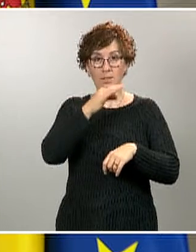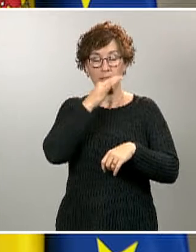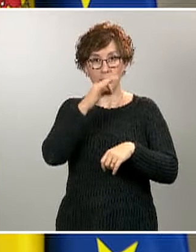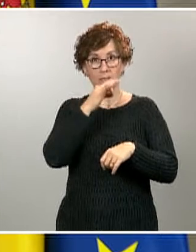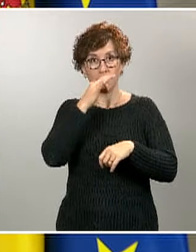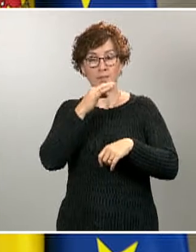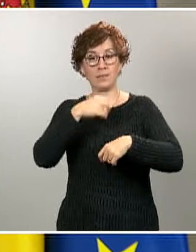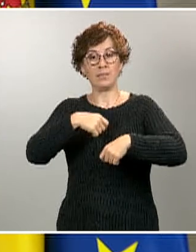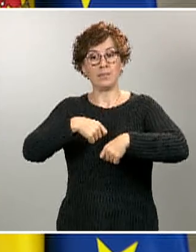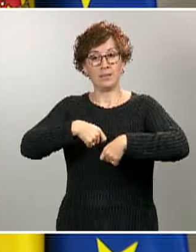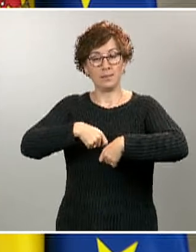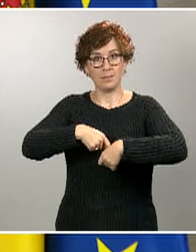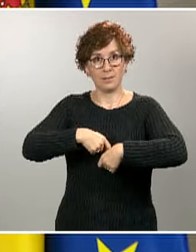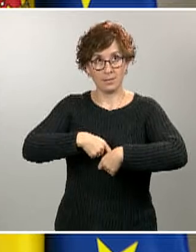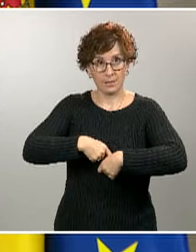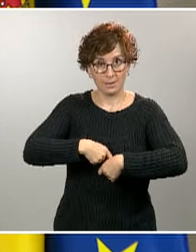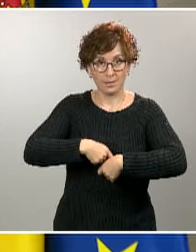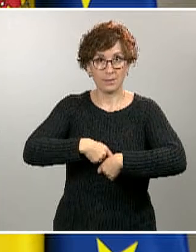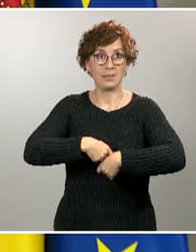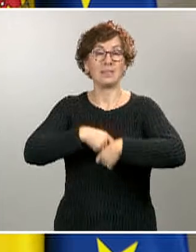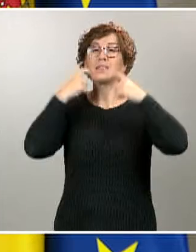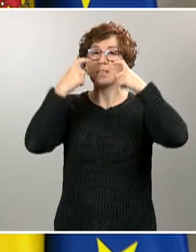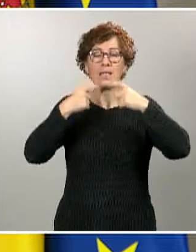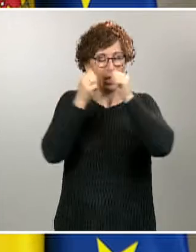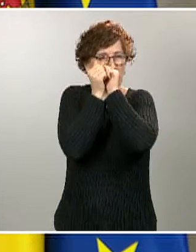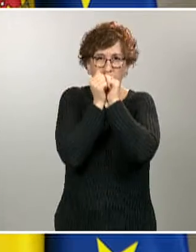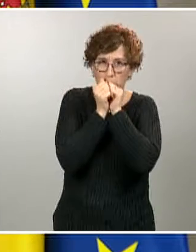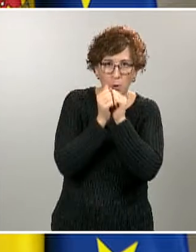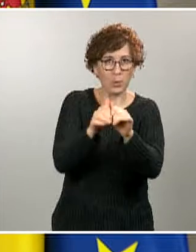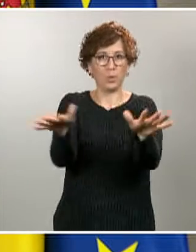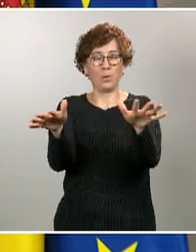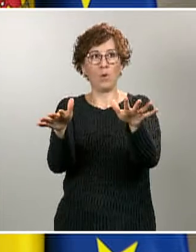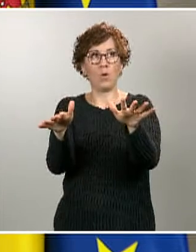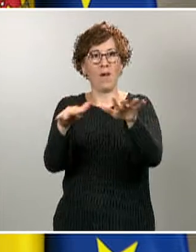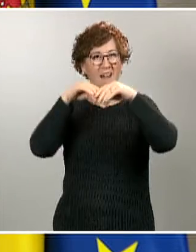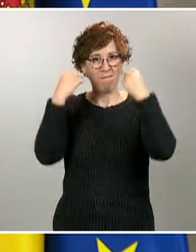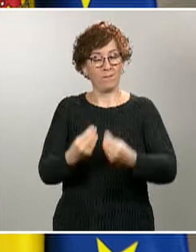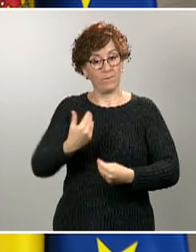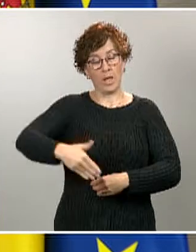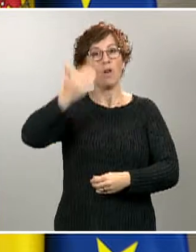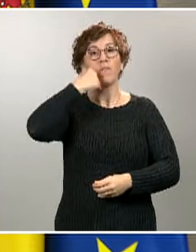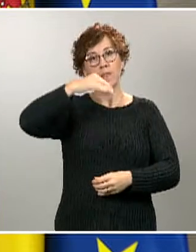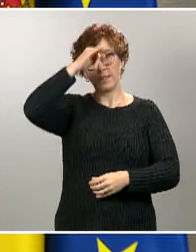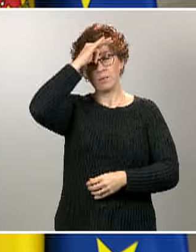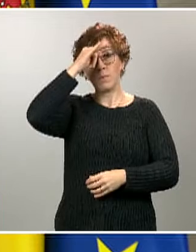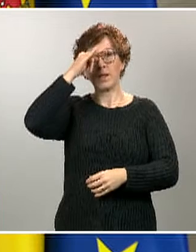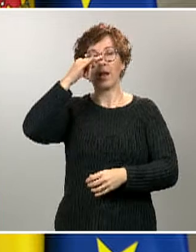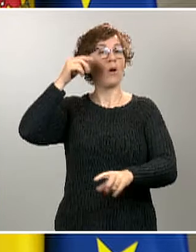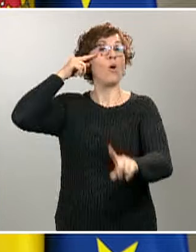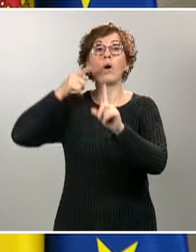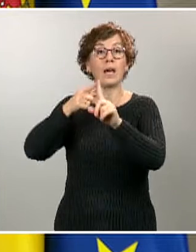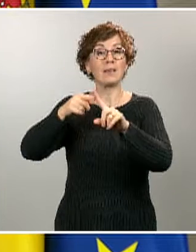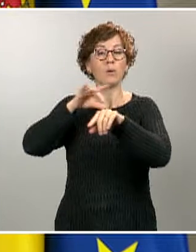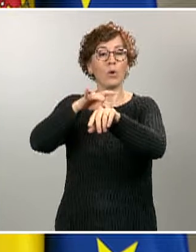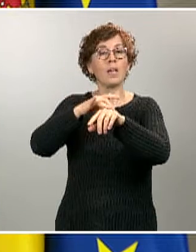de la forma más amplia posible durante todo el fin de semana para recordar cuáles